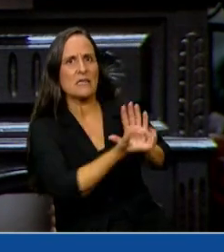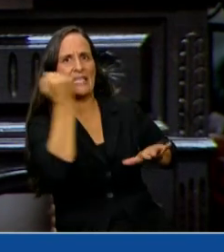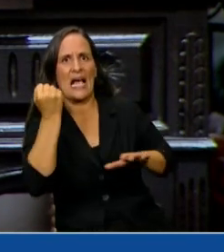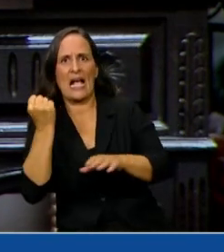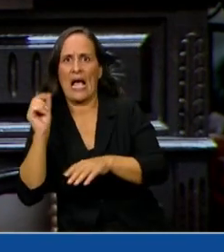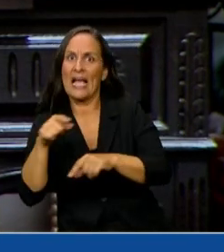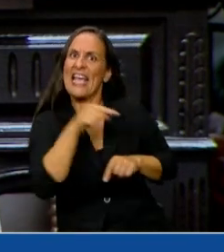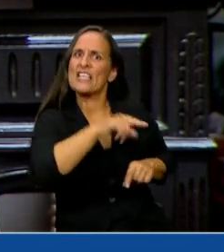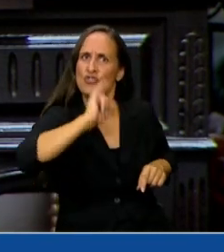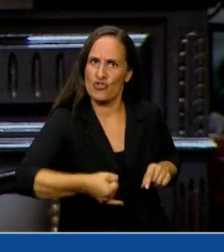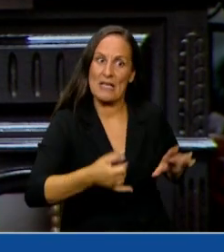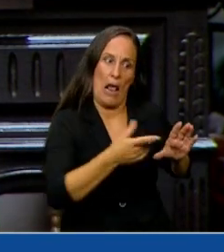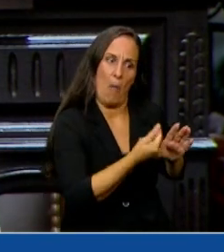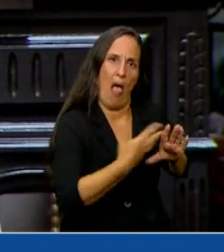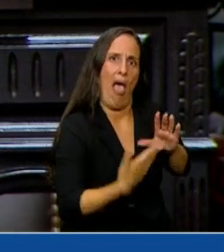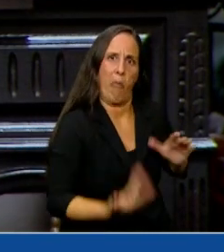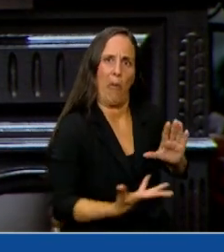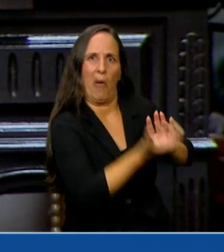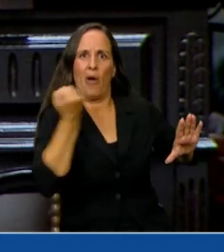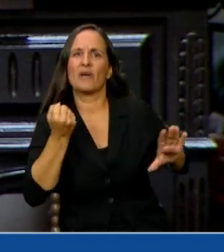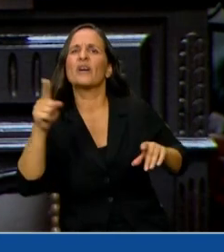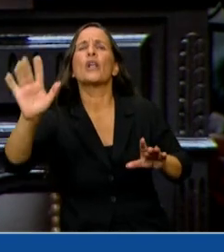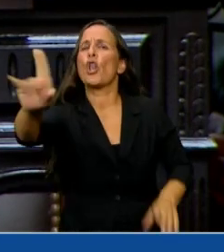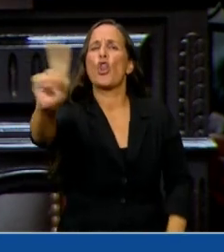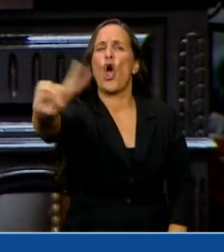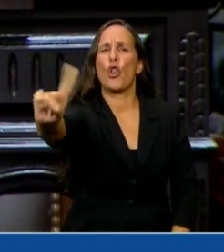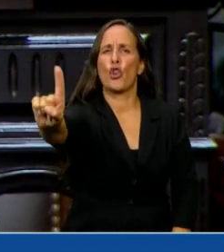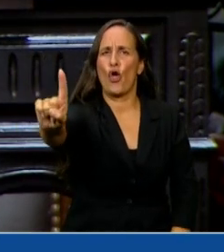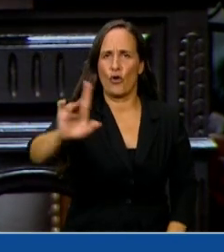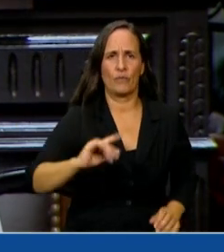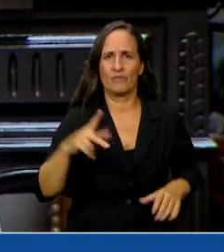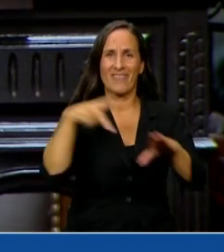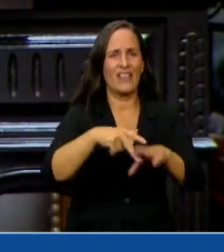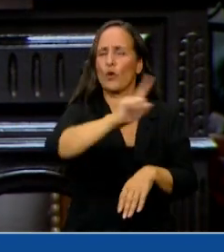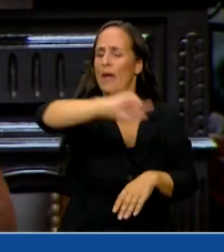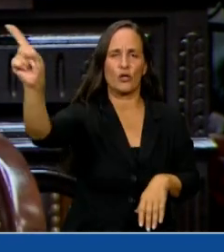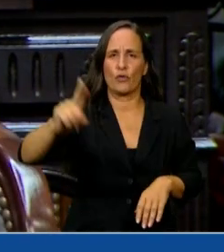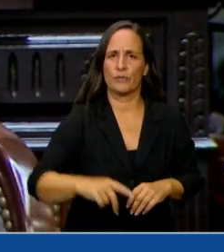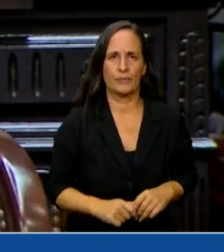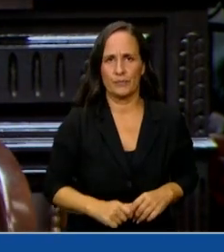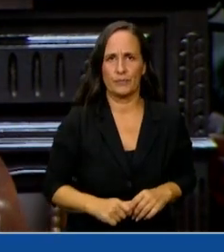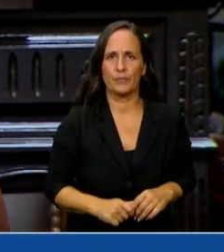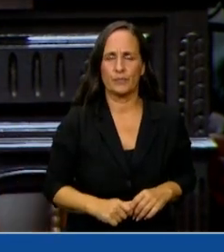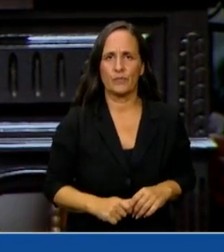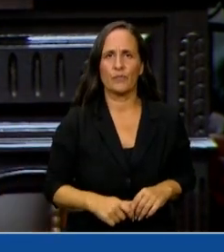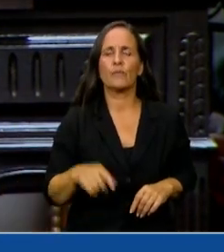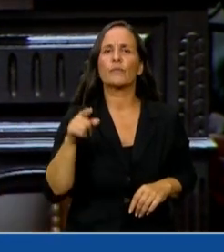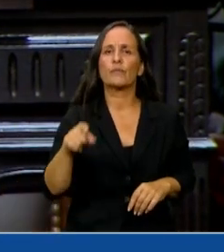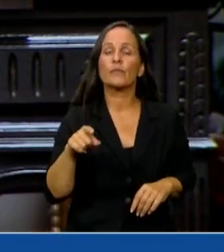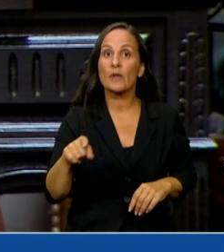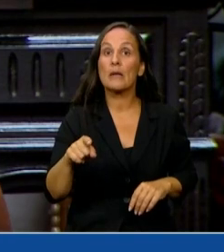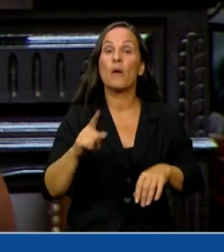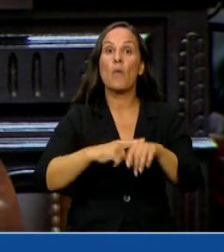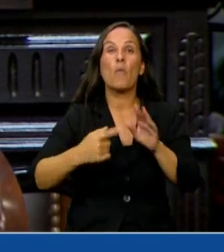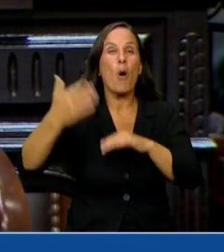era meter la mano en la lata. Una reparación... No, no, no, no le permitan me interrumpir. No le permitan me interrumpir. Una reparación histórica